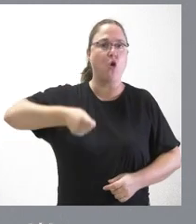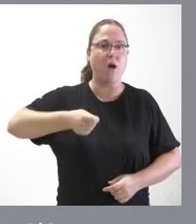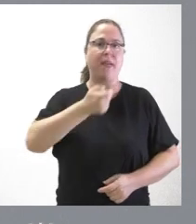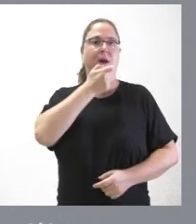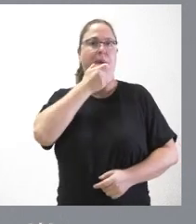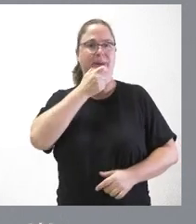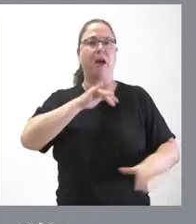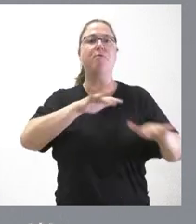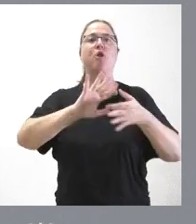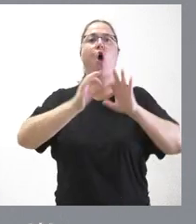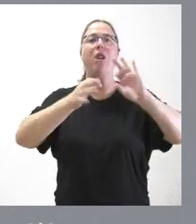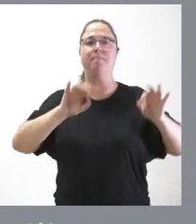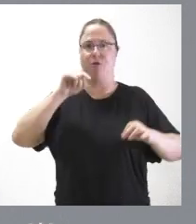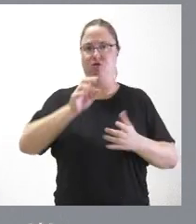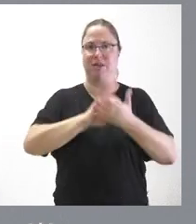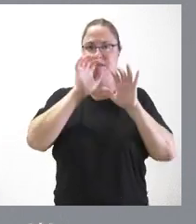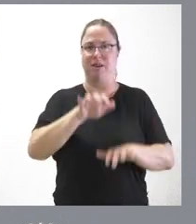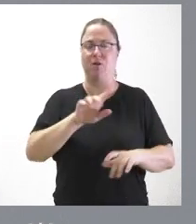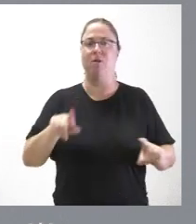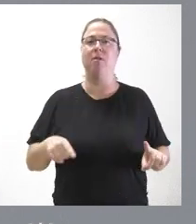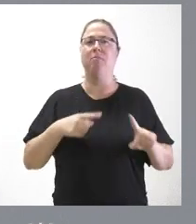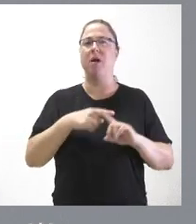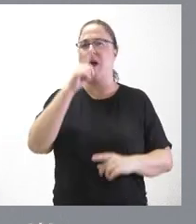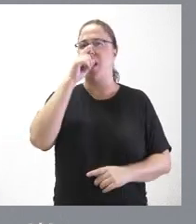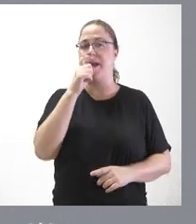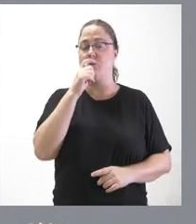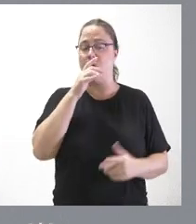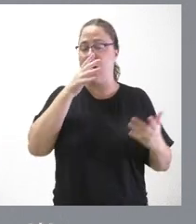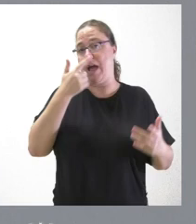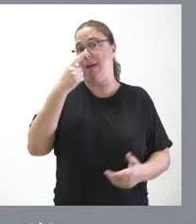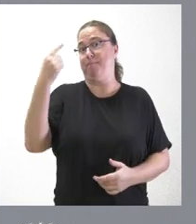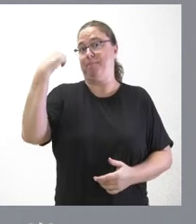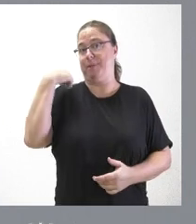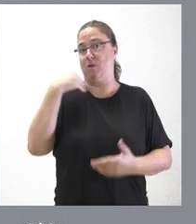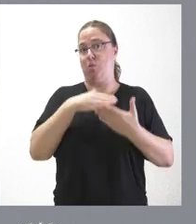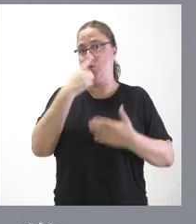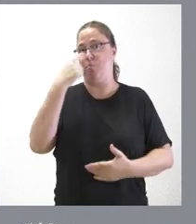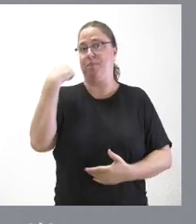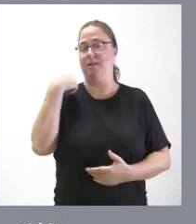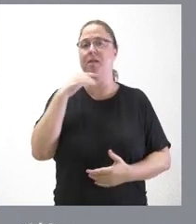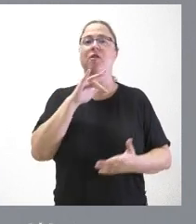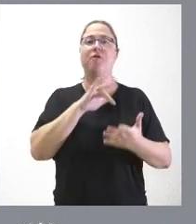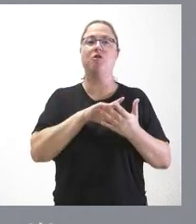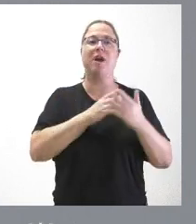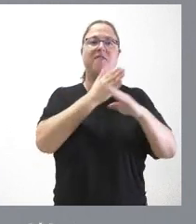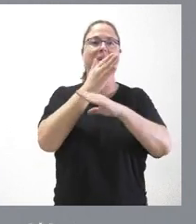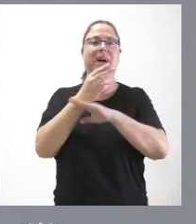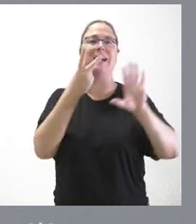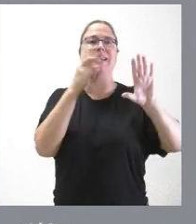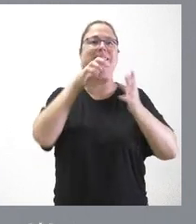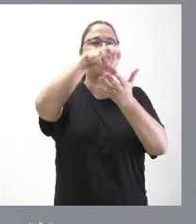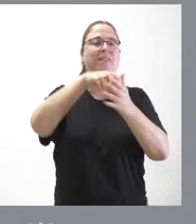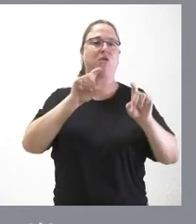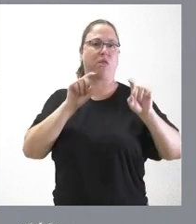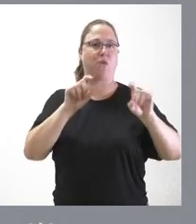olímpico de Castilla y León. En el año y curso anterior se llegó a 70 centros educativos de la comunidad con